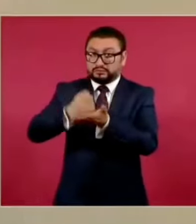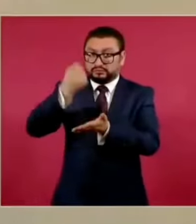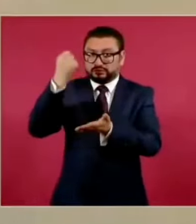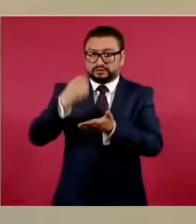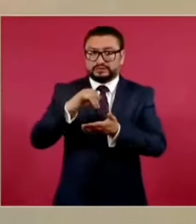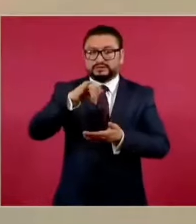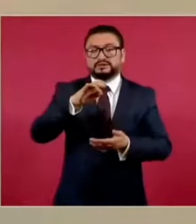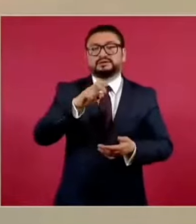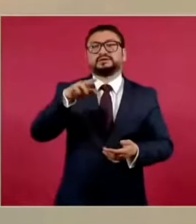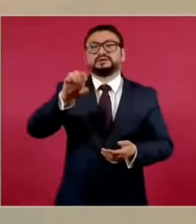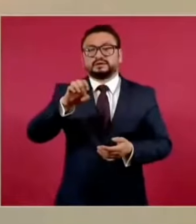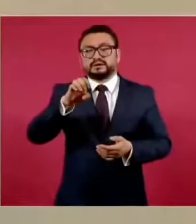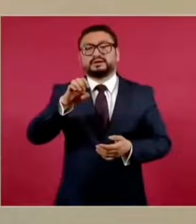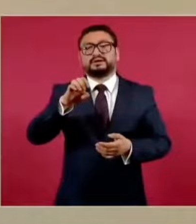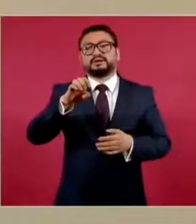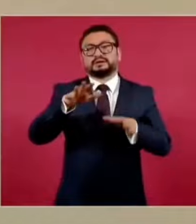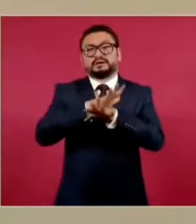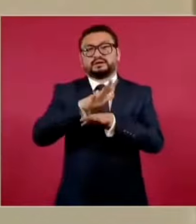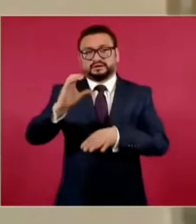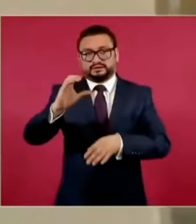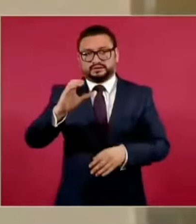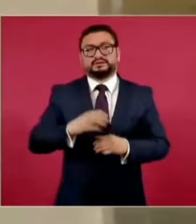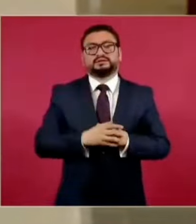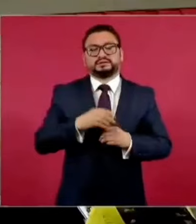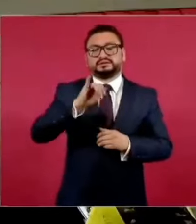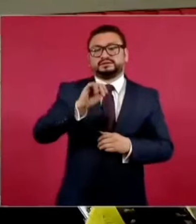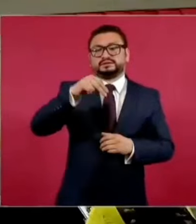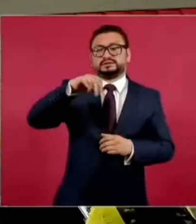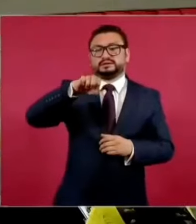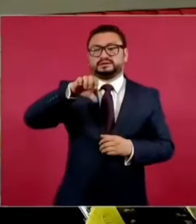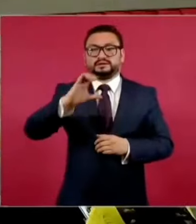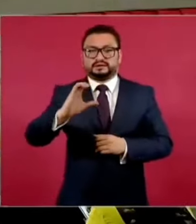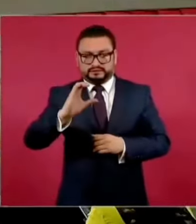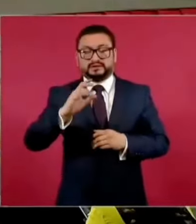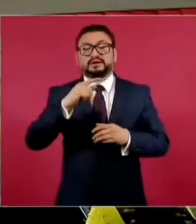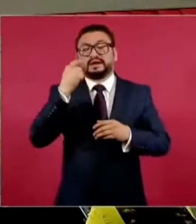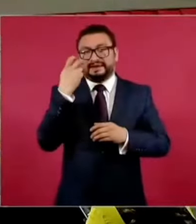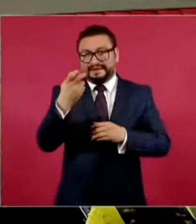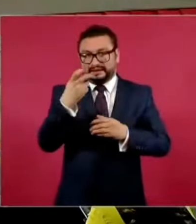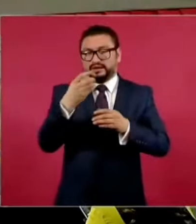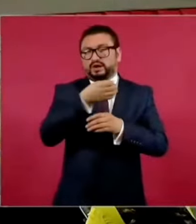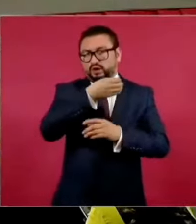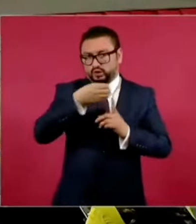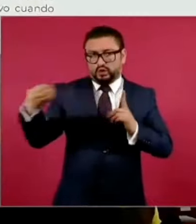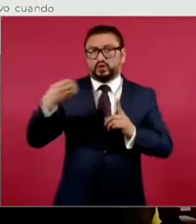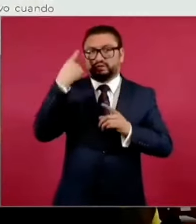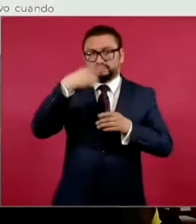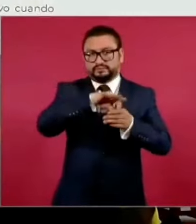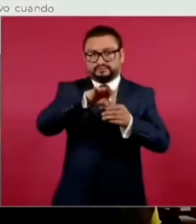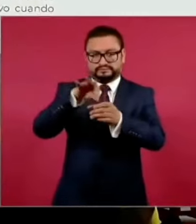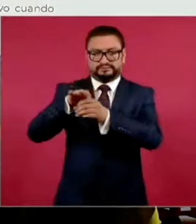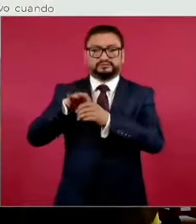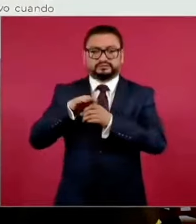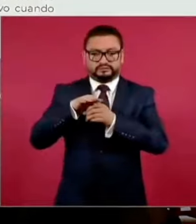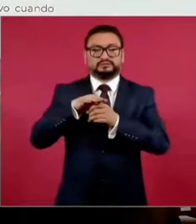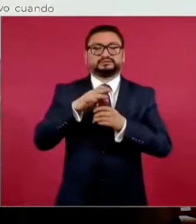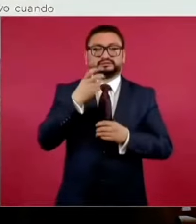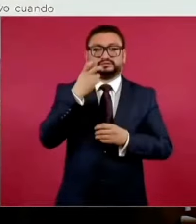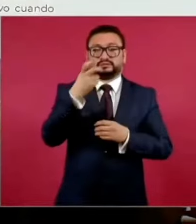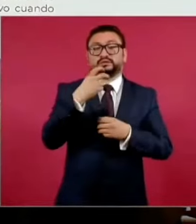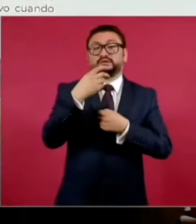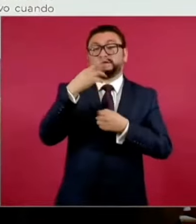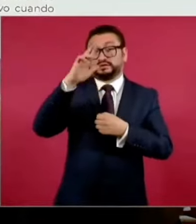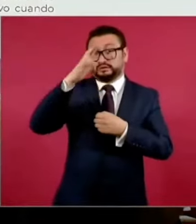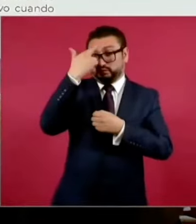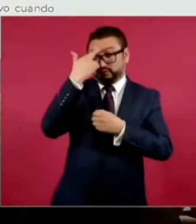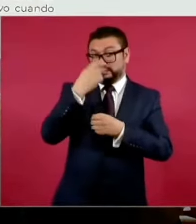el INE se transforma en el INEC, quien va a organizar la elección. Hay que recordar que va a haber una elección